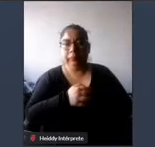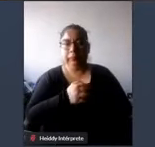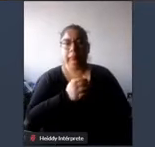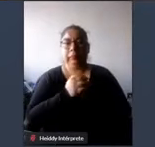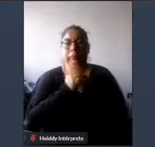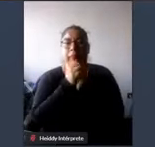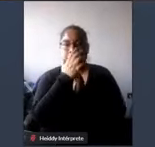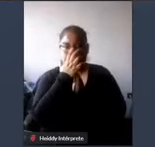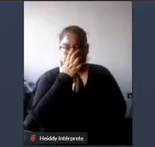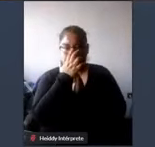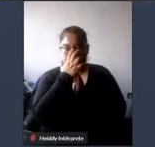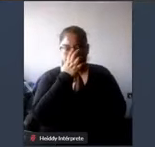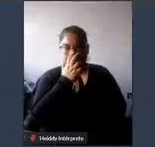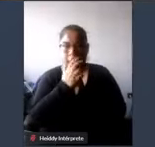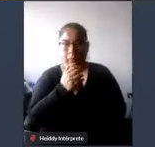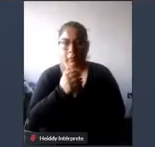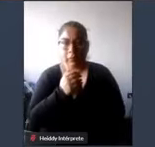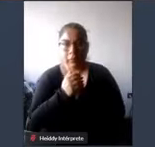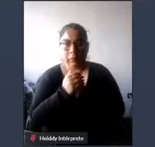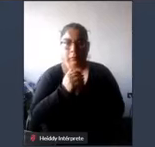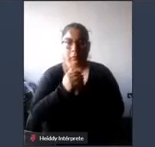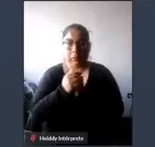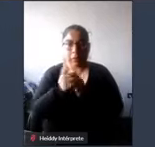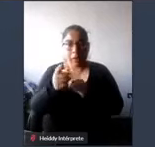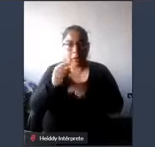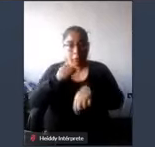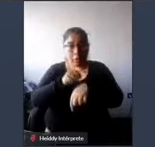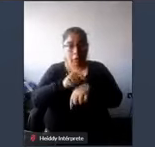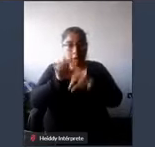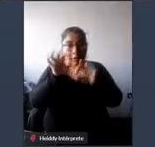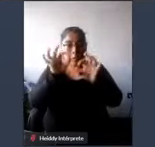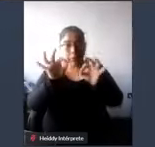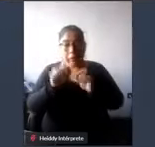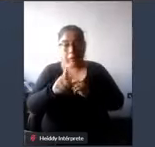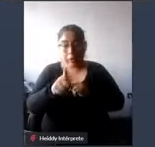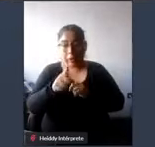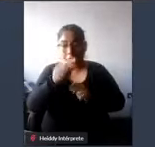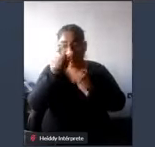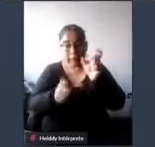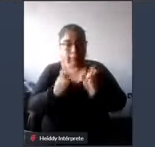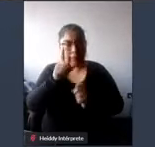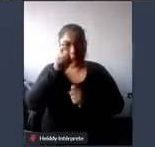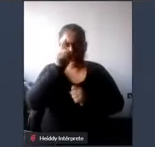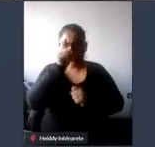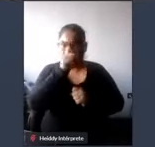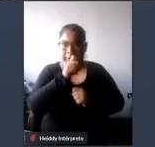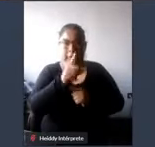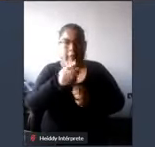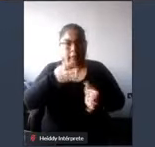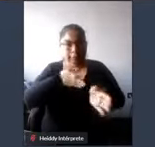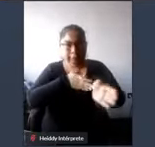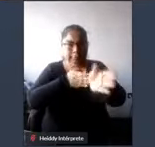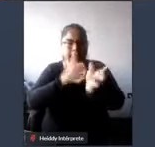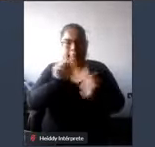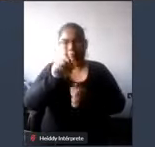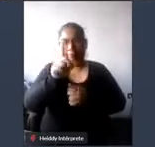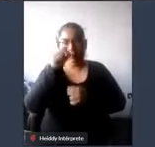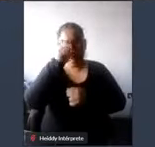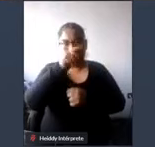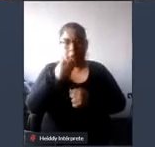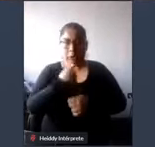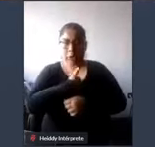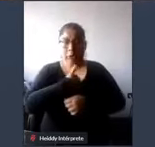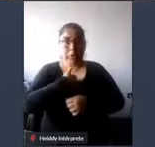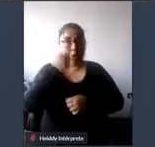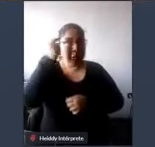en horas punta el metropolitano no es utilizable no es seguro para ninguna digamos yo creo